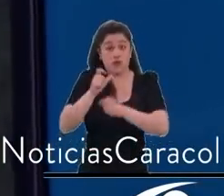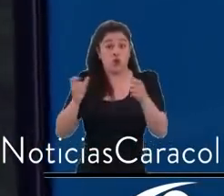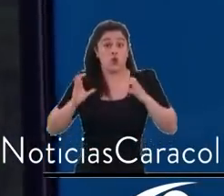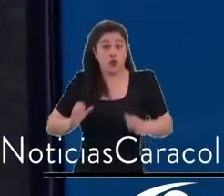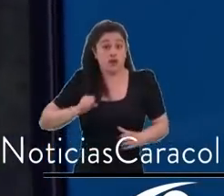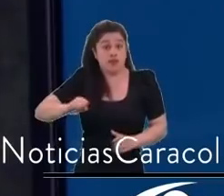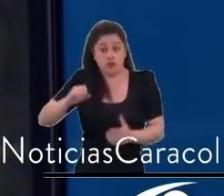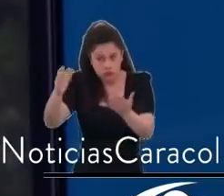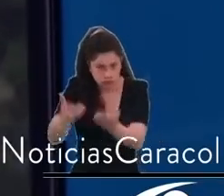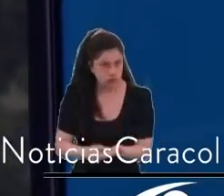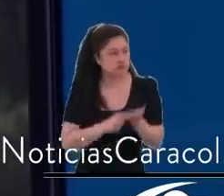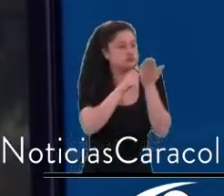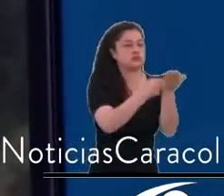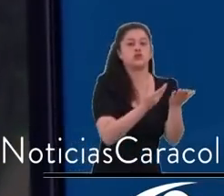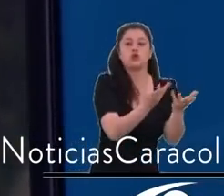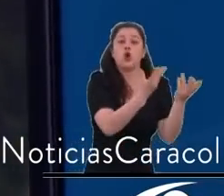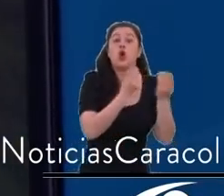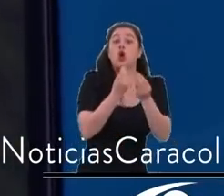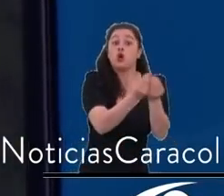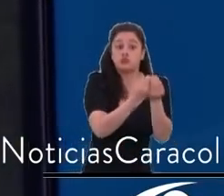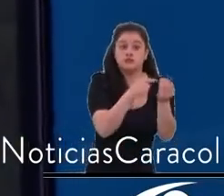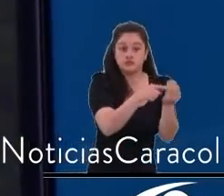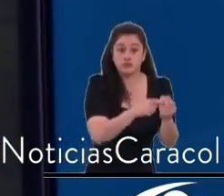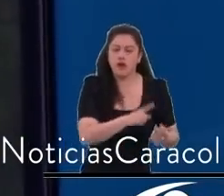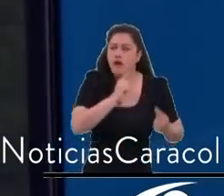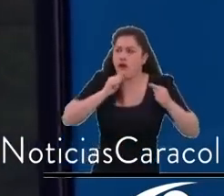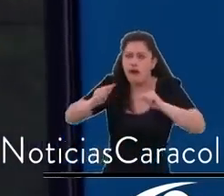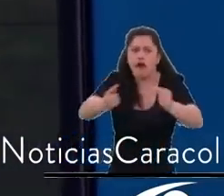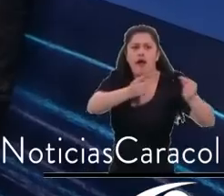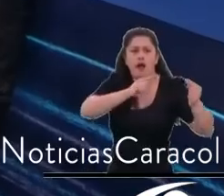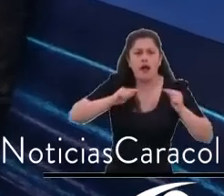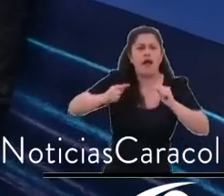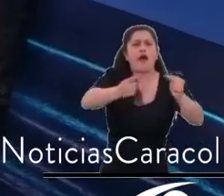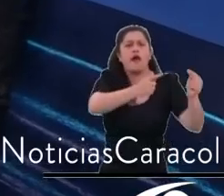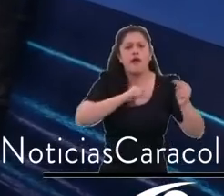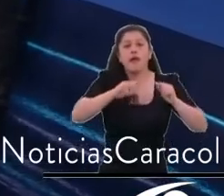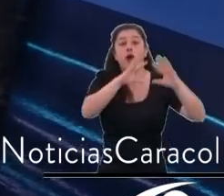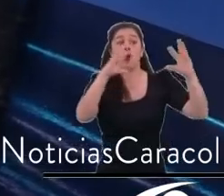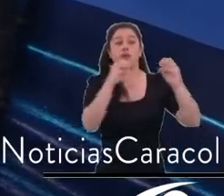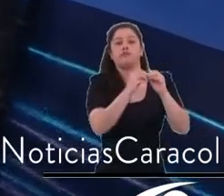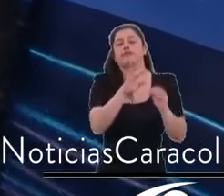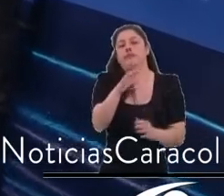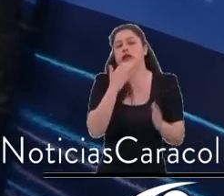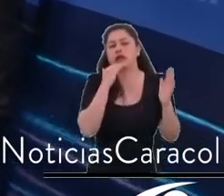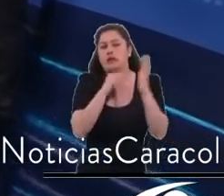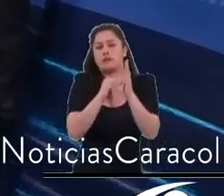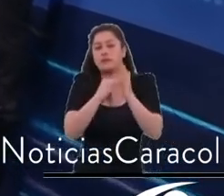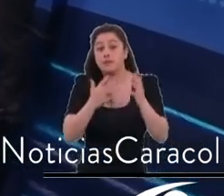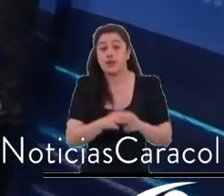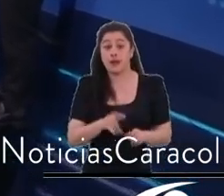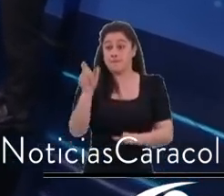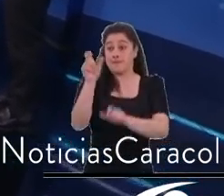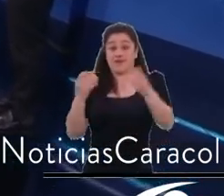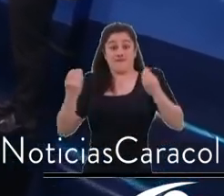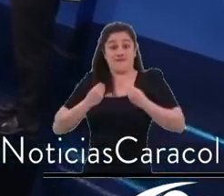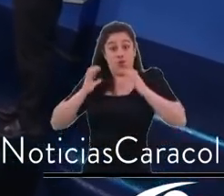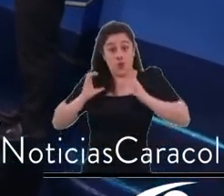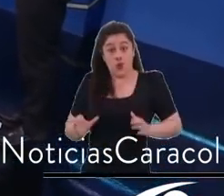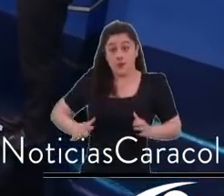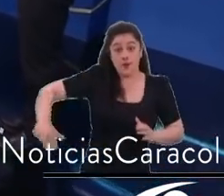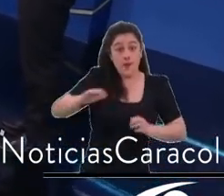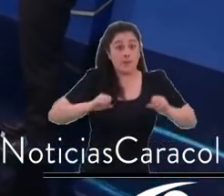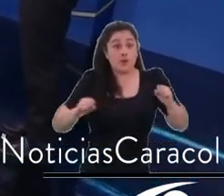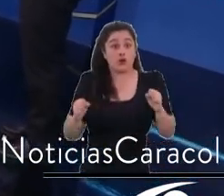incorpora esos acuerdos, eso vamos a hacer. Por ejemplo, con los residentes de los barrios de Bogotá, ¿qué nos pidió la gente? Nos dijo, Algarza, nosotros